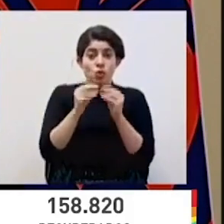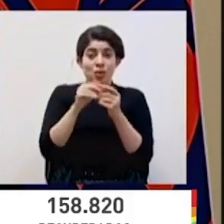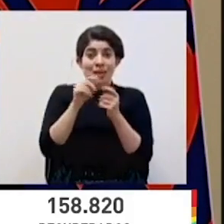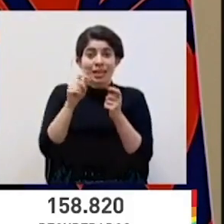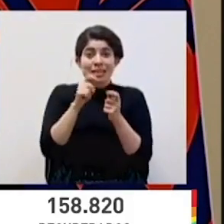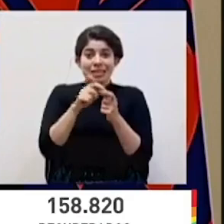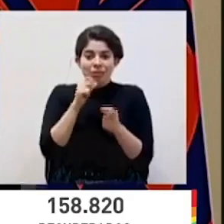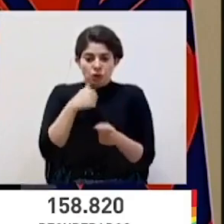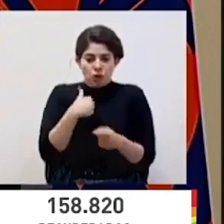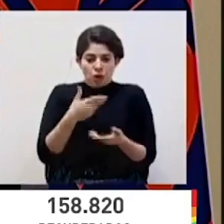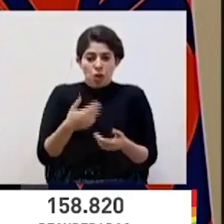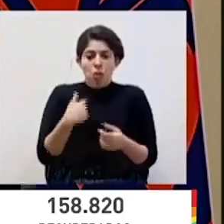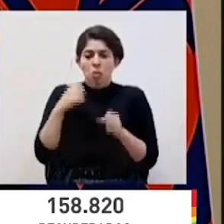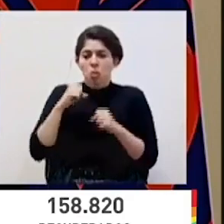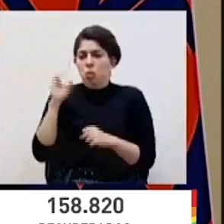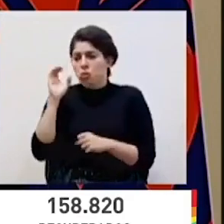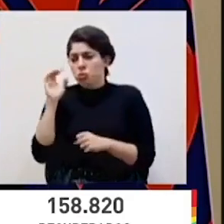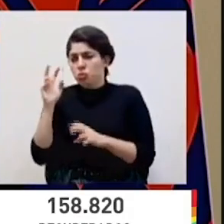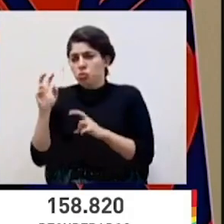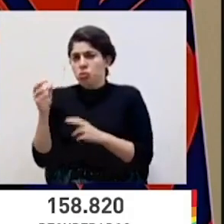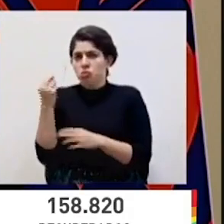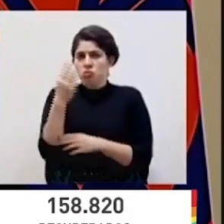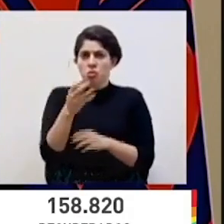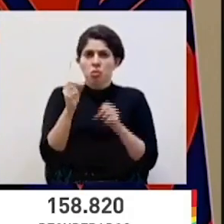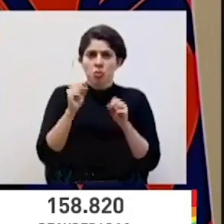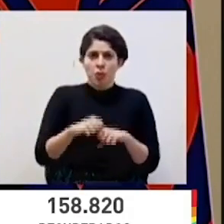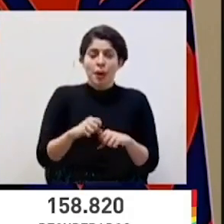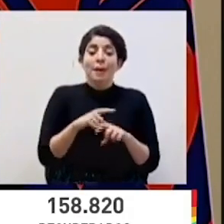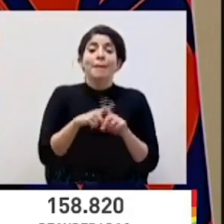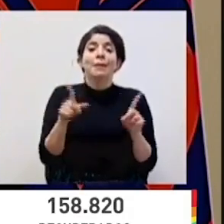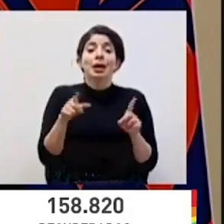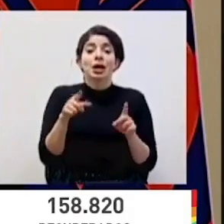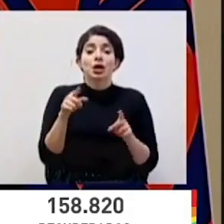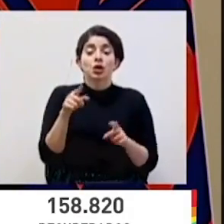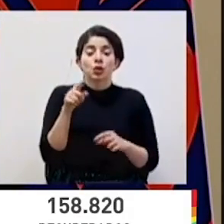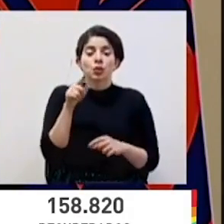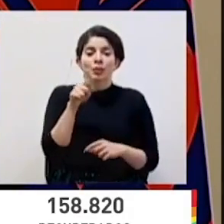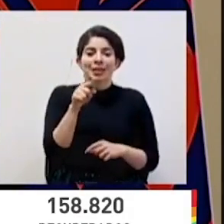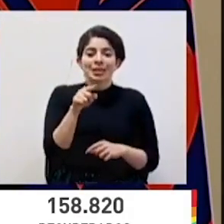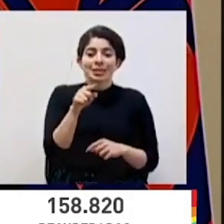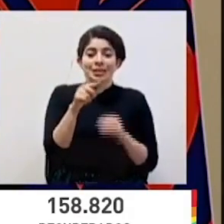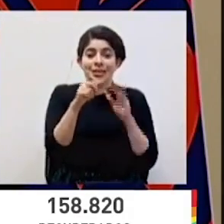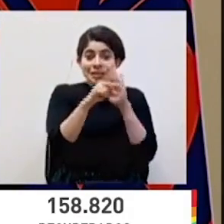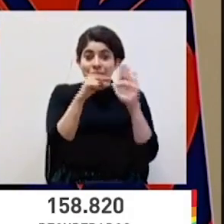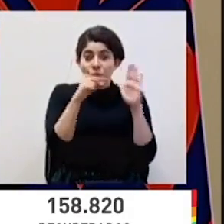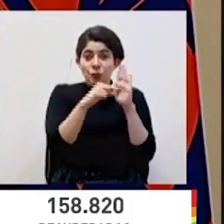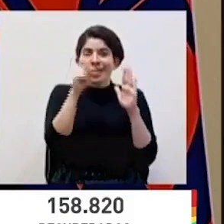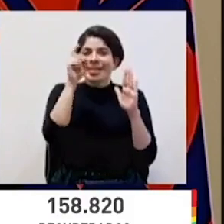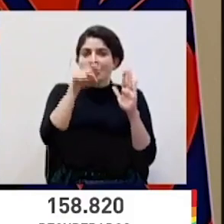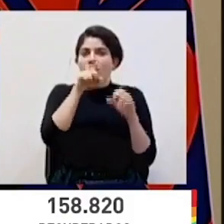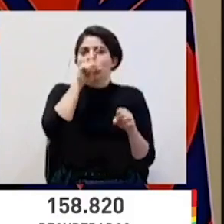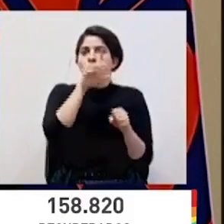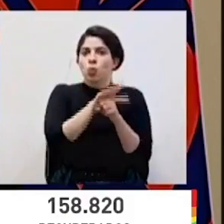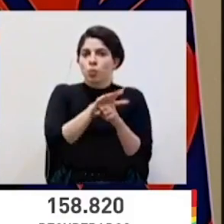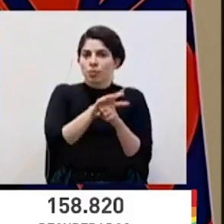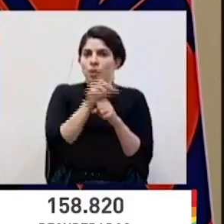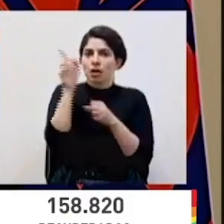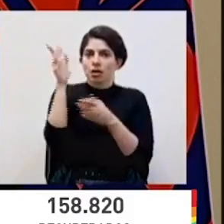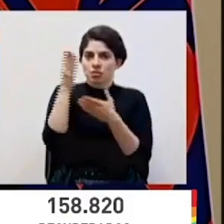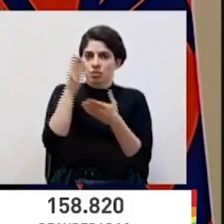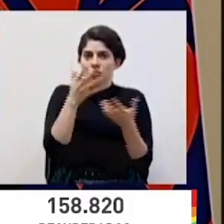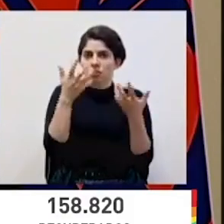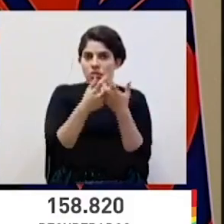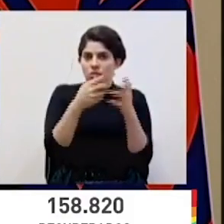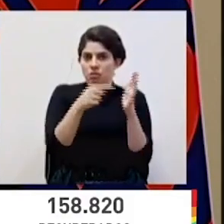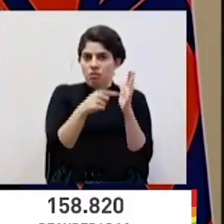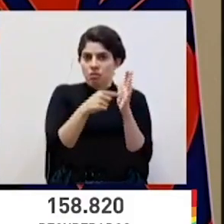puedo revisar, pero no lo tengo en mente, por lo menos. Pero ese rubro se tiene que cumplir. Ese es el compromiso de acuerdo